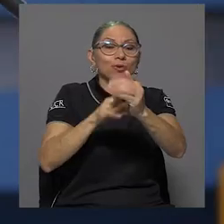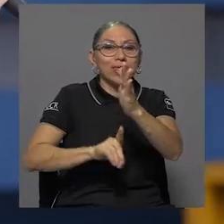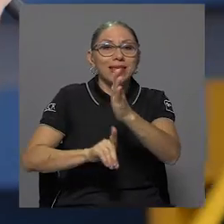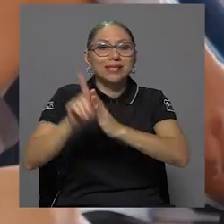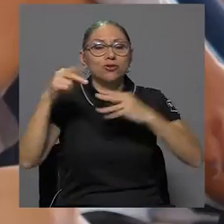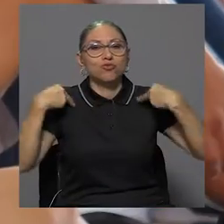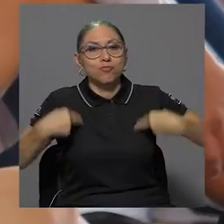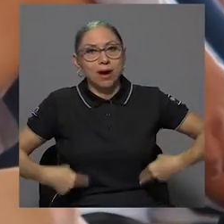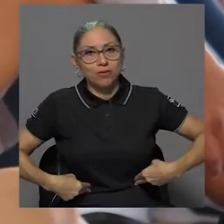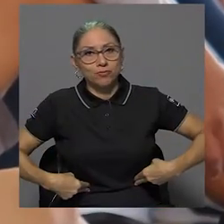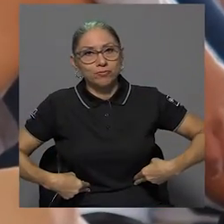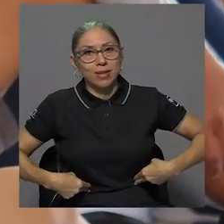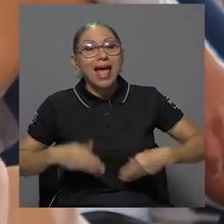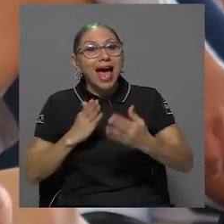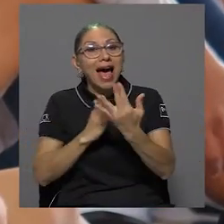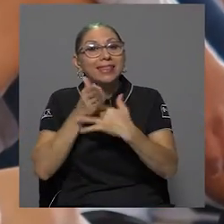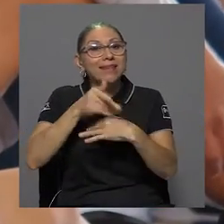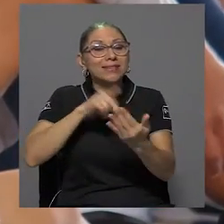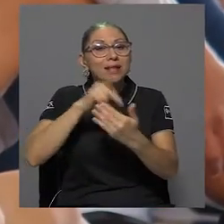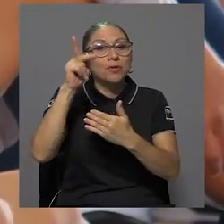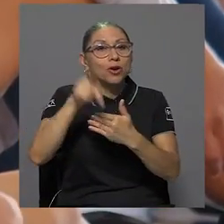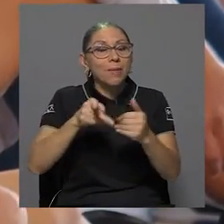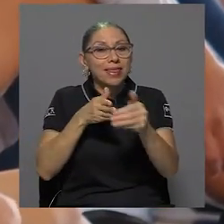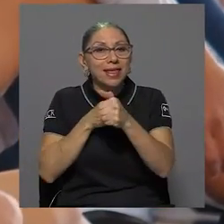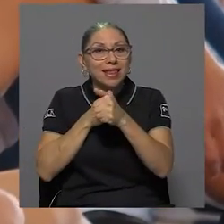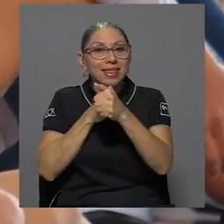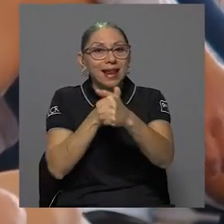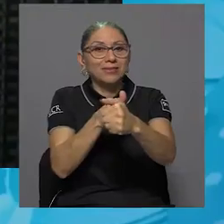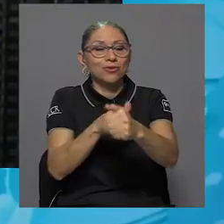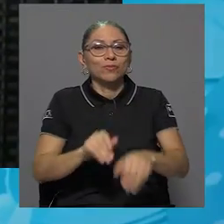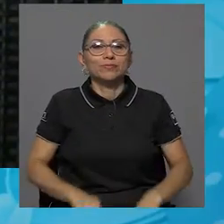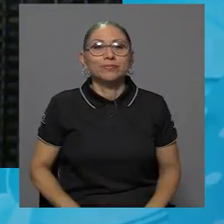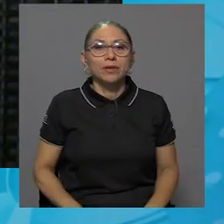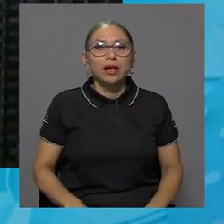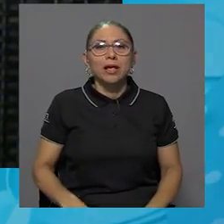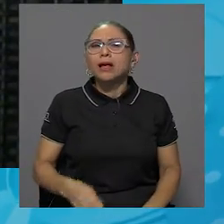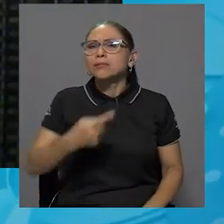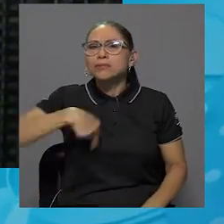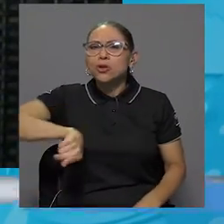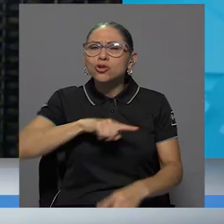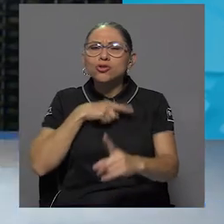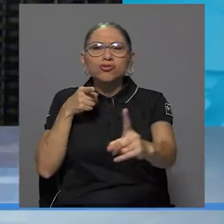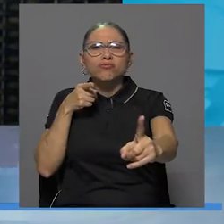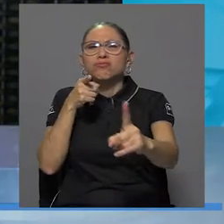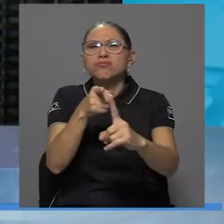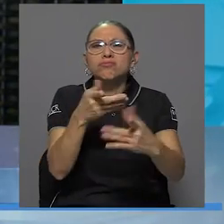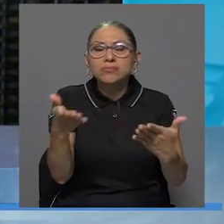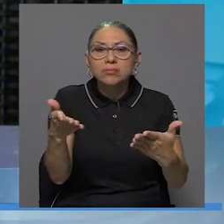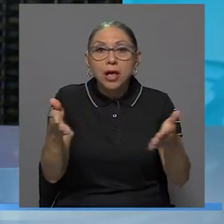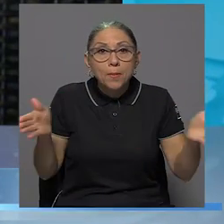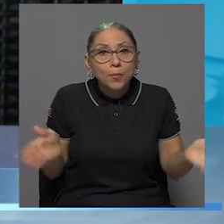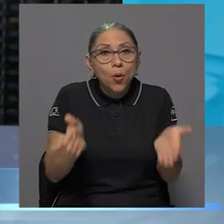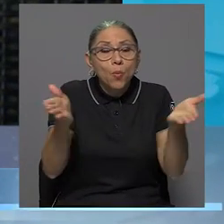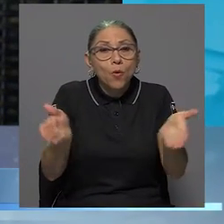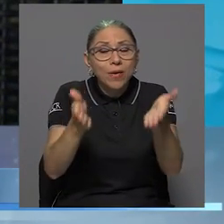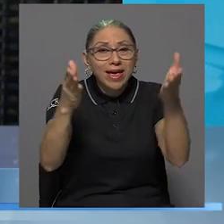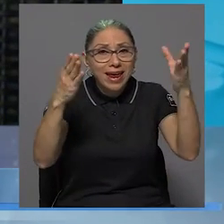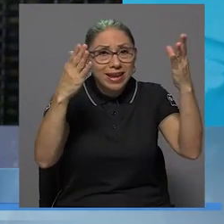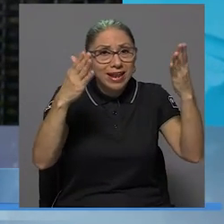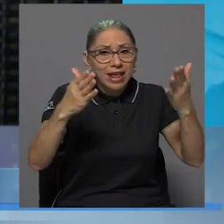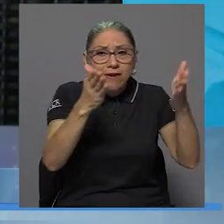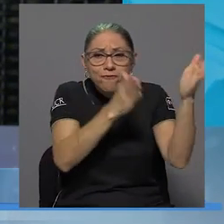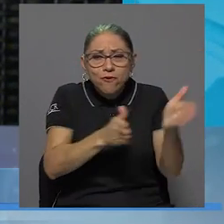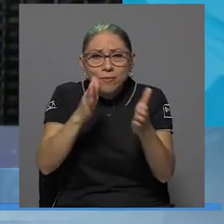humano, esto a través del programa de liderazgo. Lo que buscamos es promover esa formación integral como líderes de